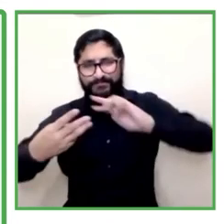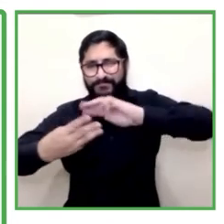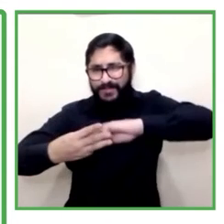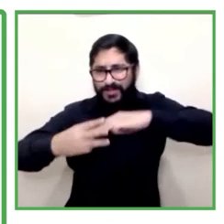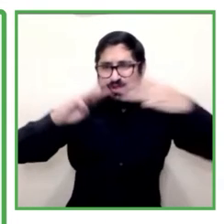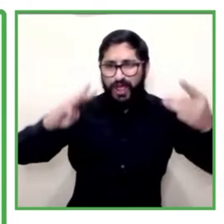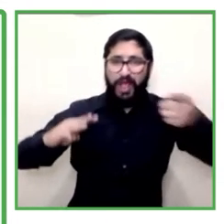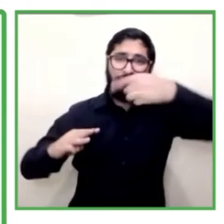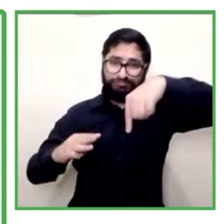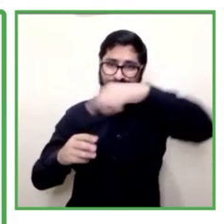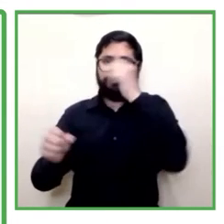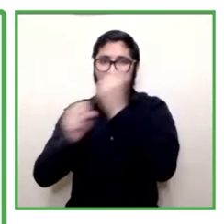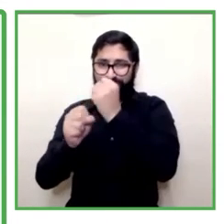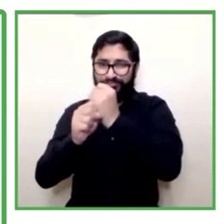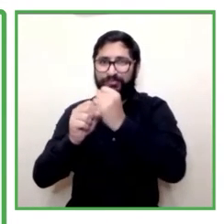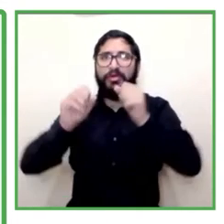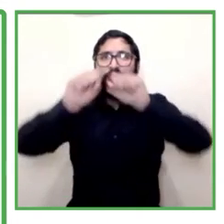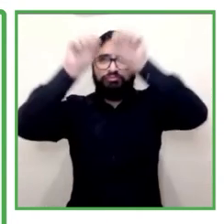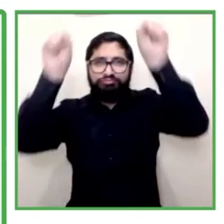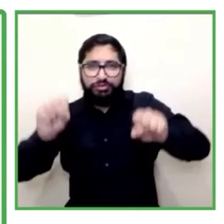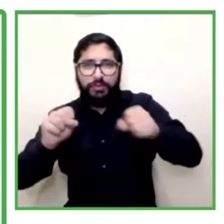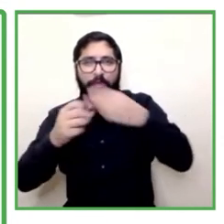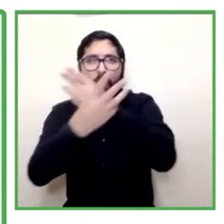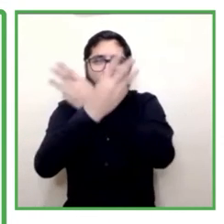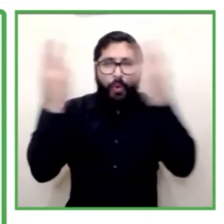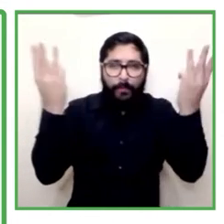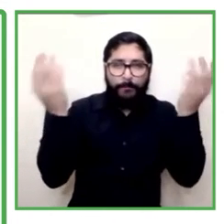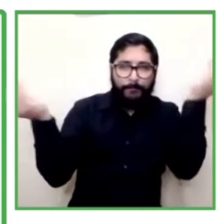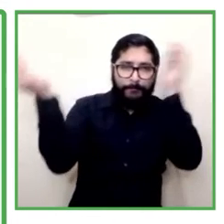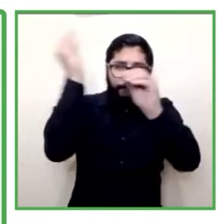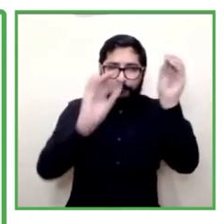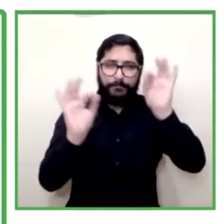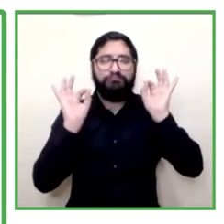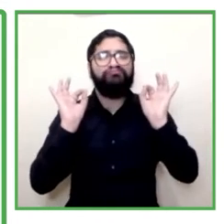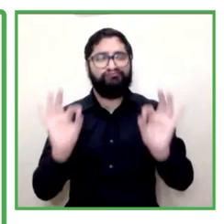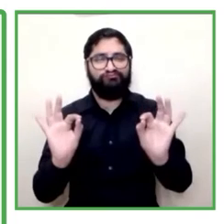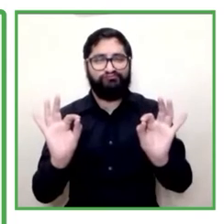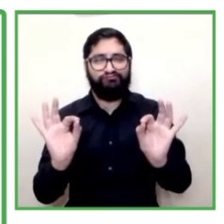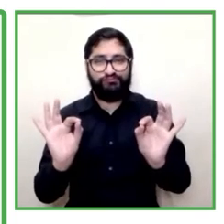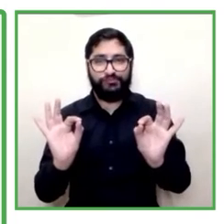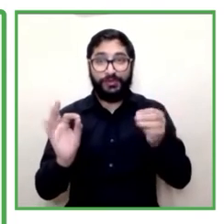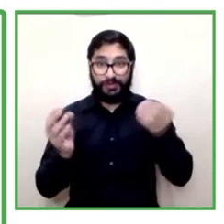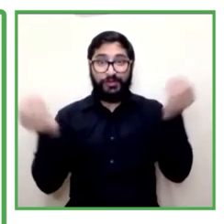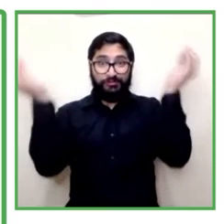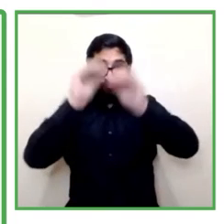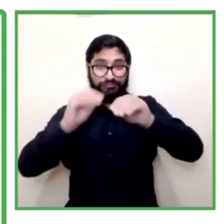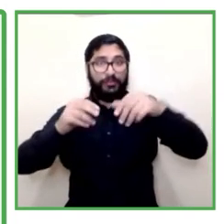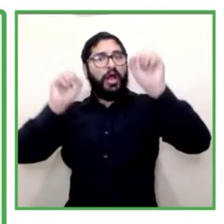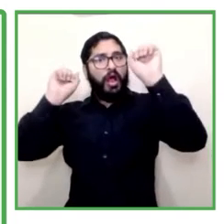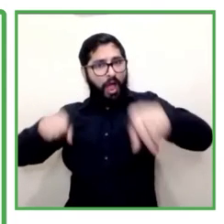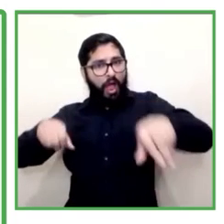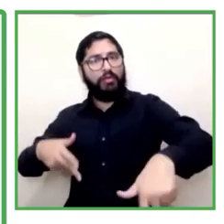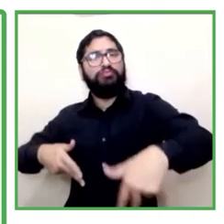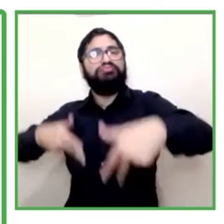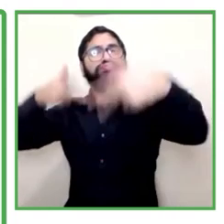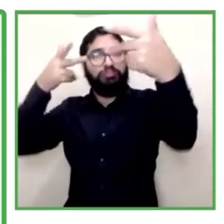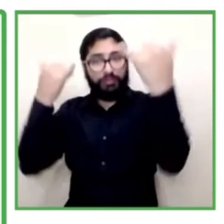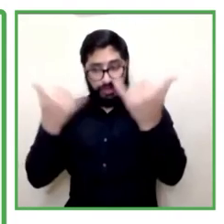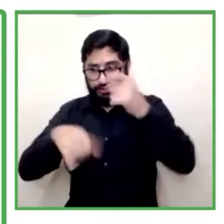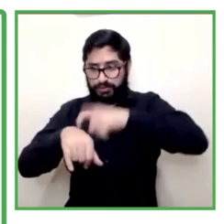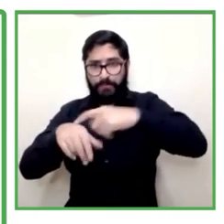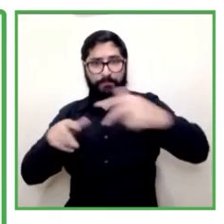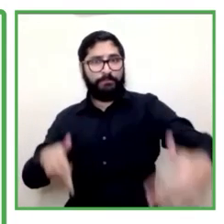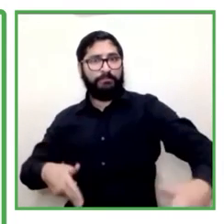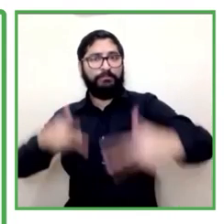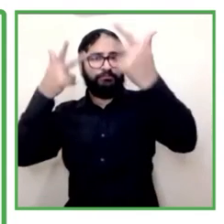una modalidad de formación presencial virtual a distancia tenemos programas de formación complementaria y tecnológica virtuales